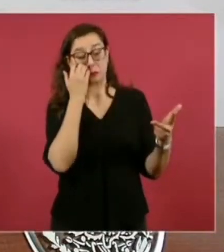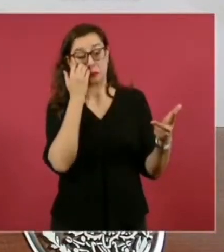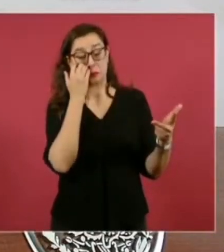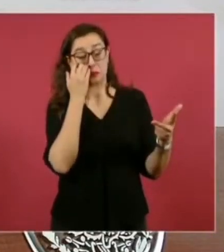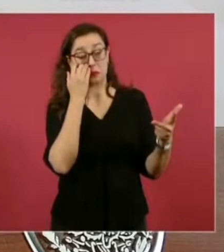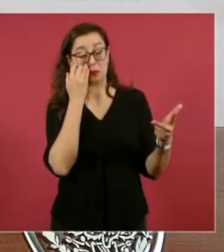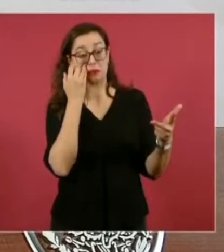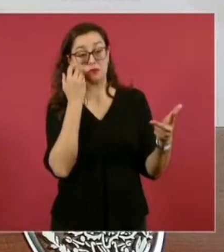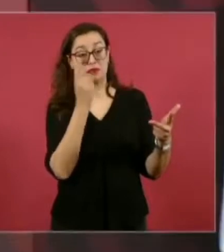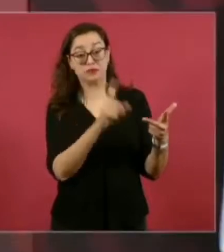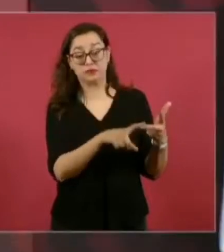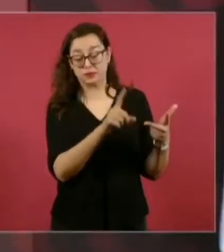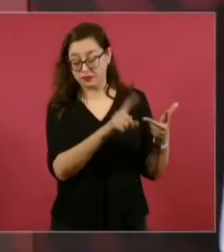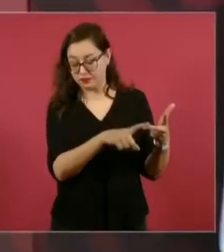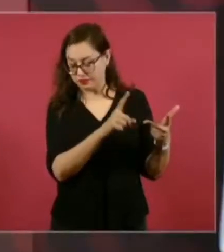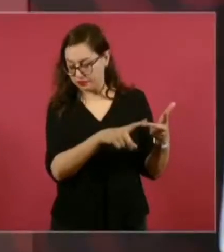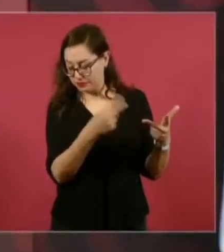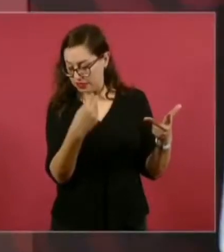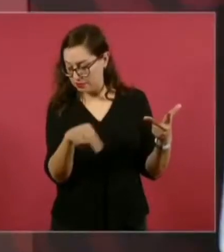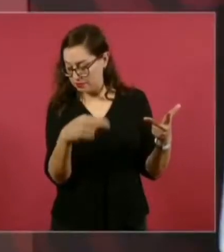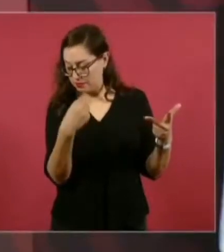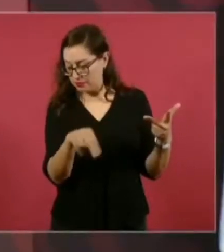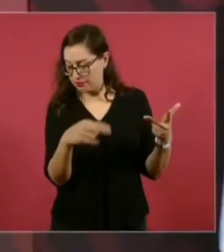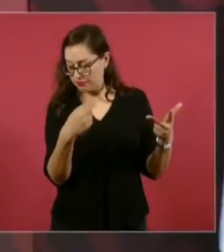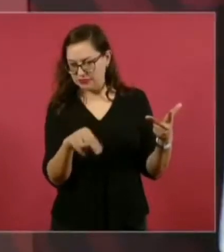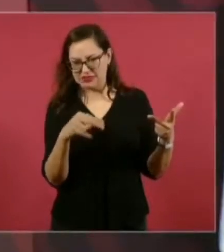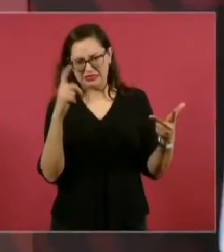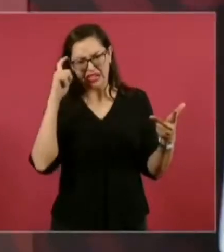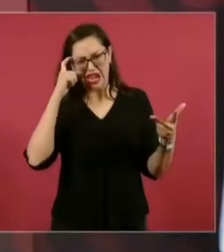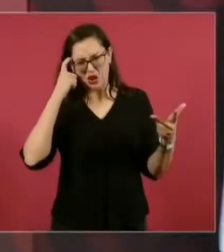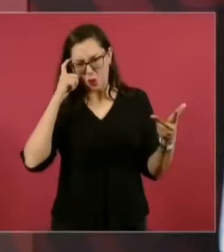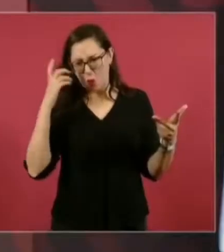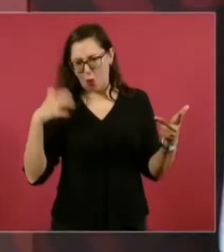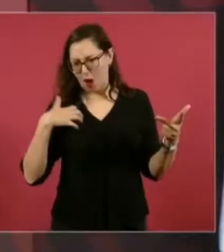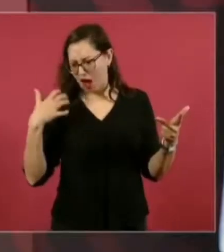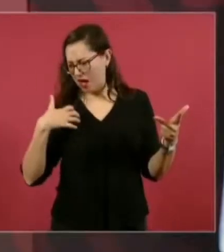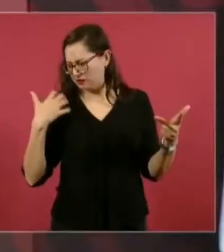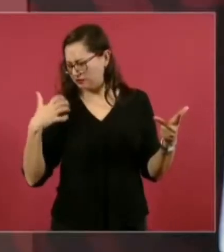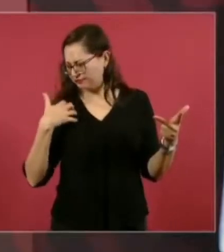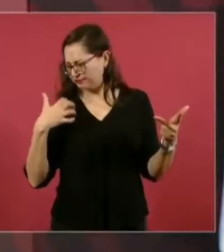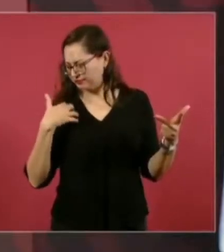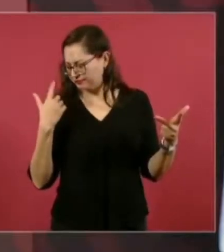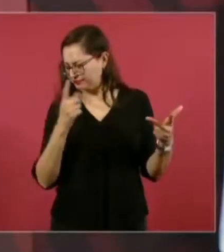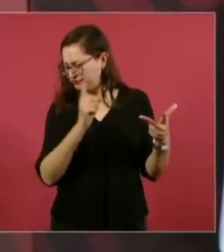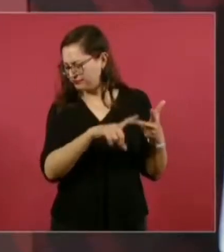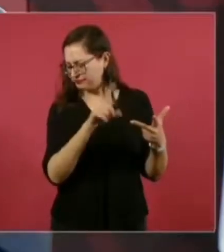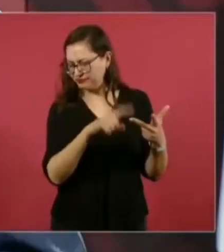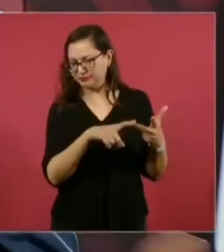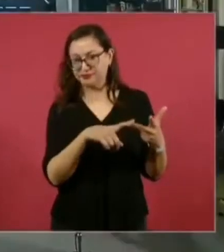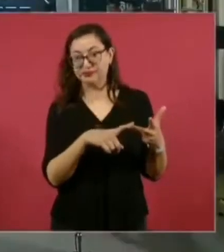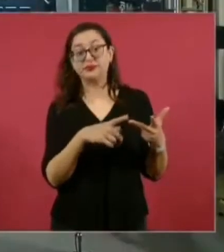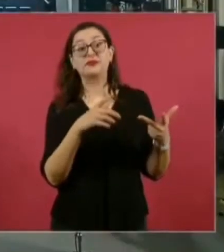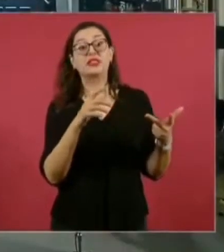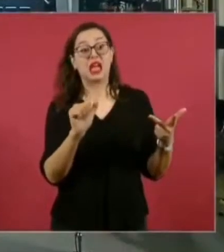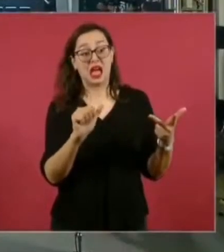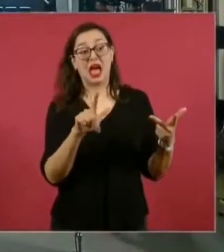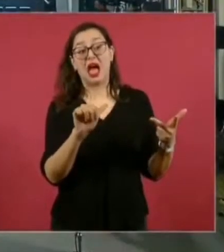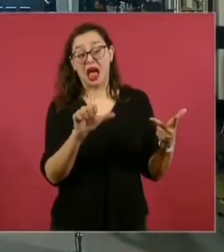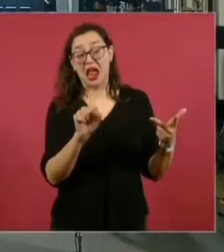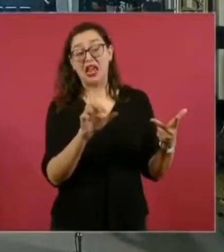Como se llama el señor, que se enoja mucho, Alarraki